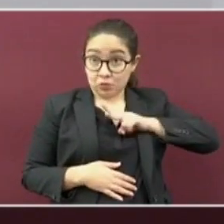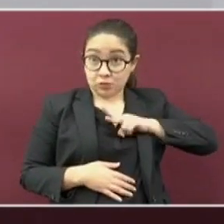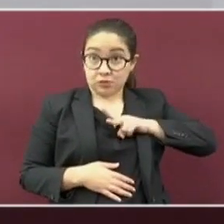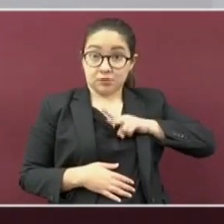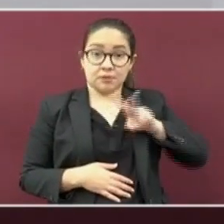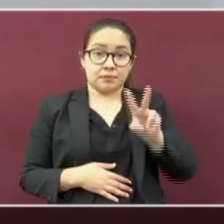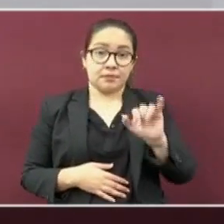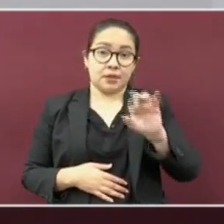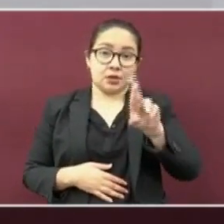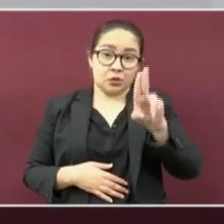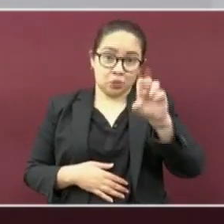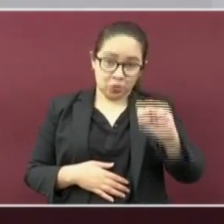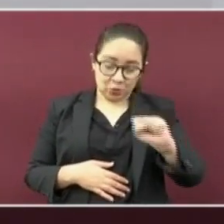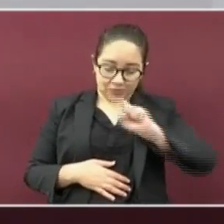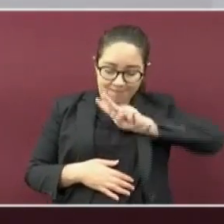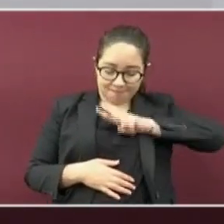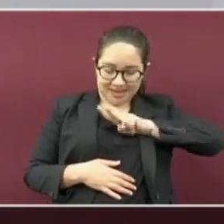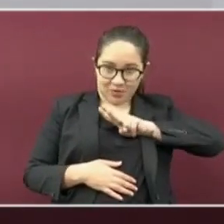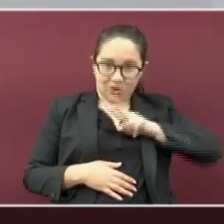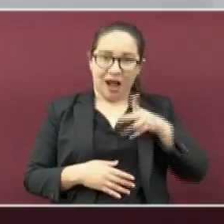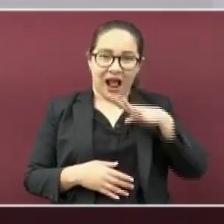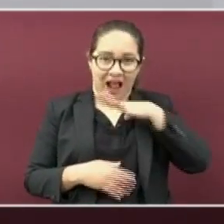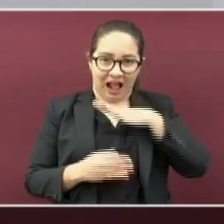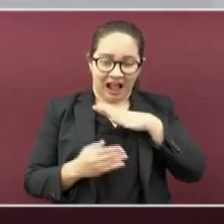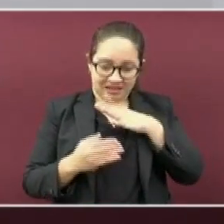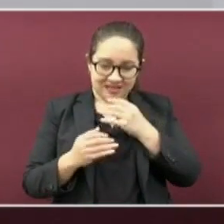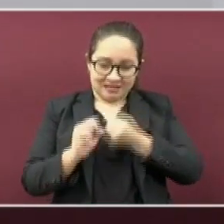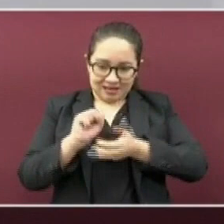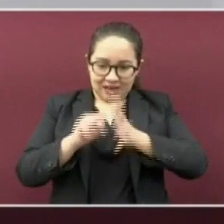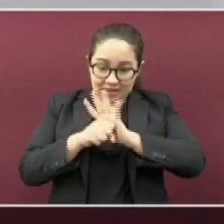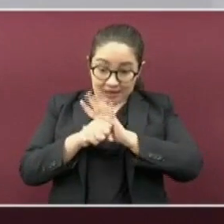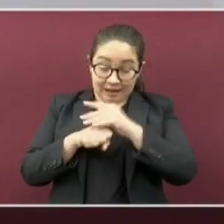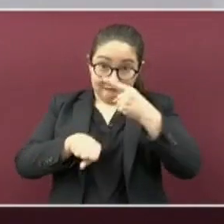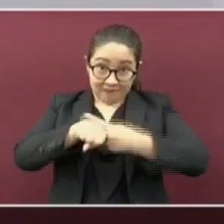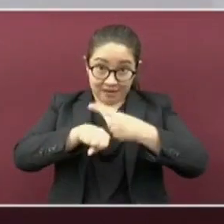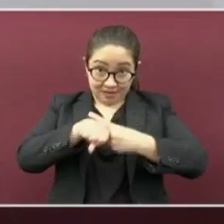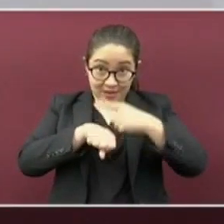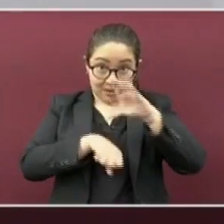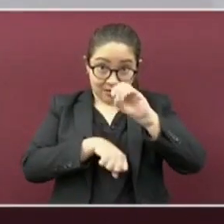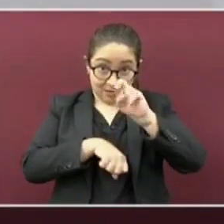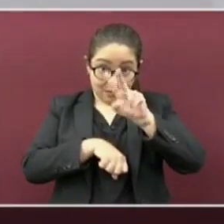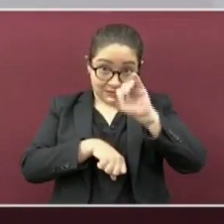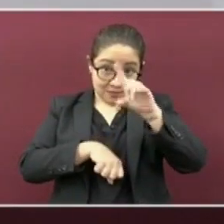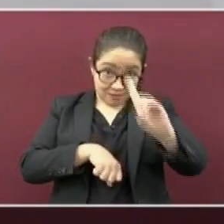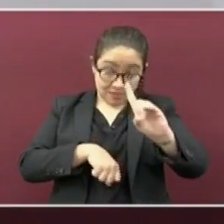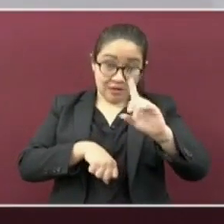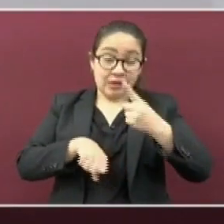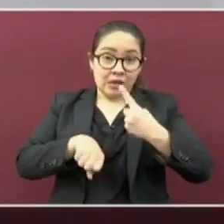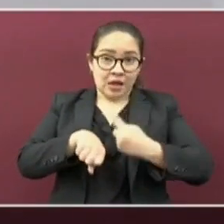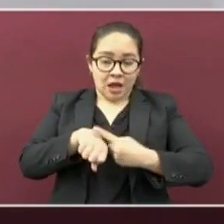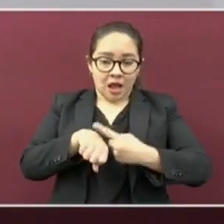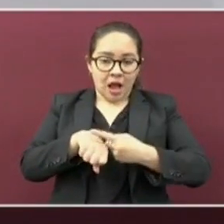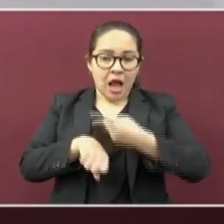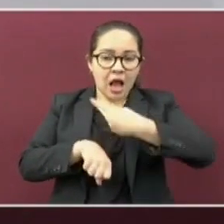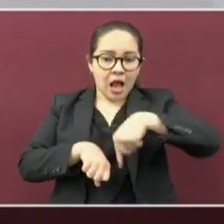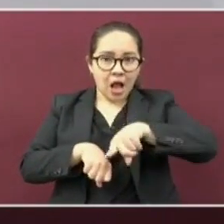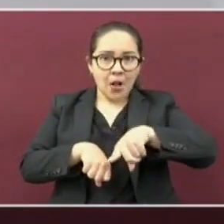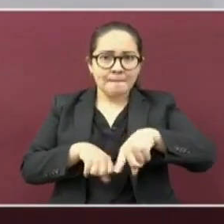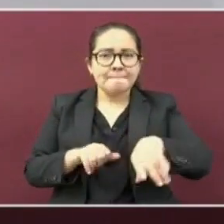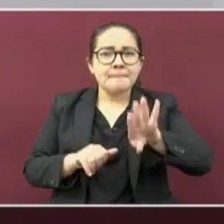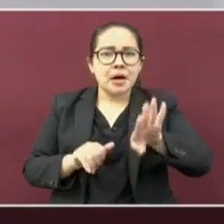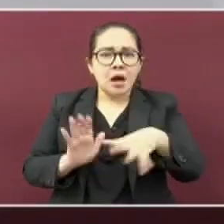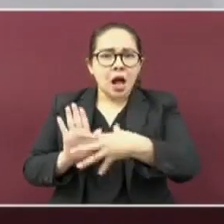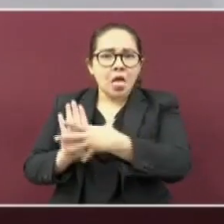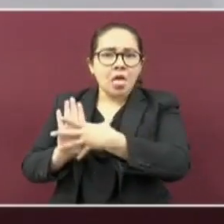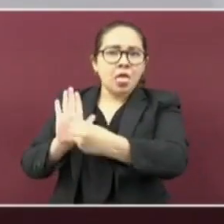el SARS-CoV-2, causante de la enfermedad de COVID-19, van haciendo réplicas,